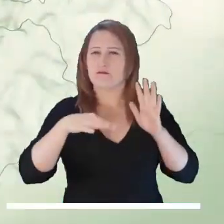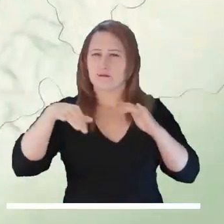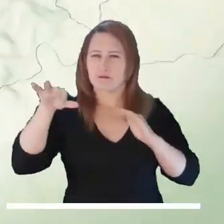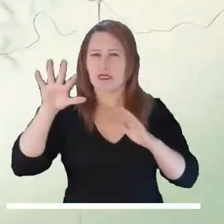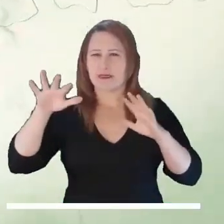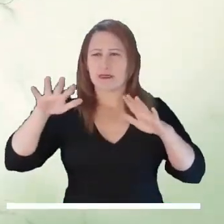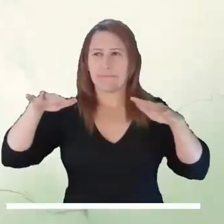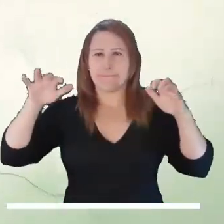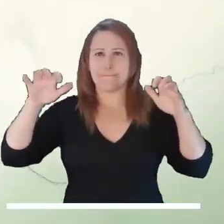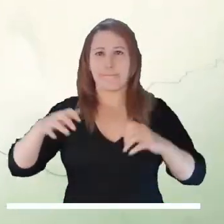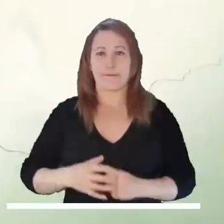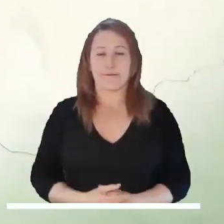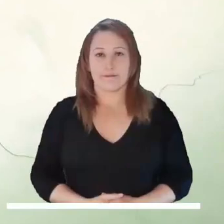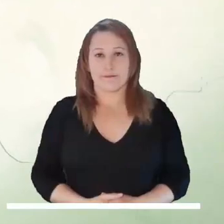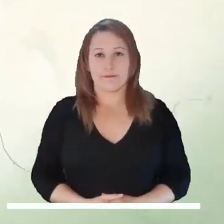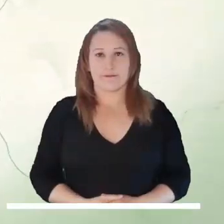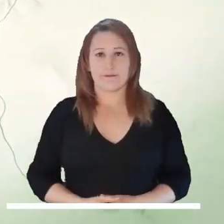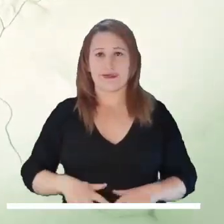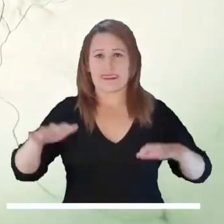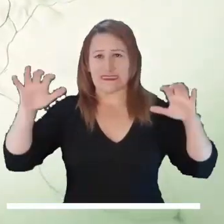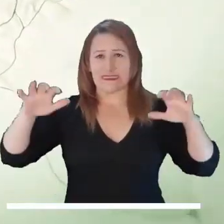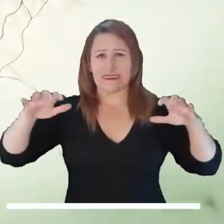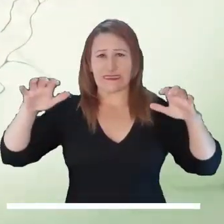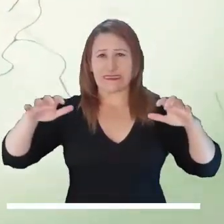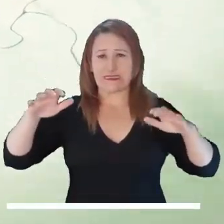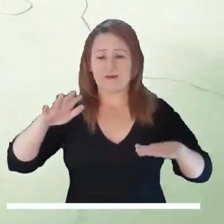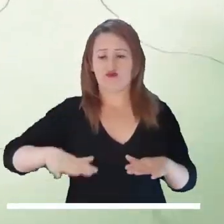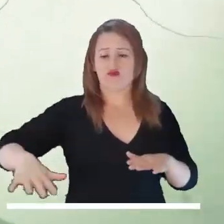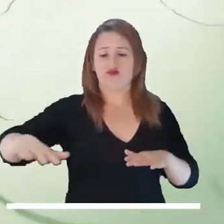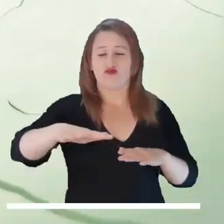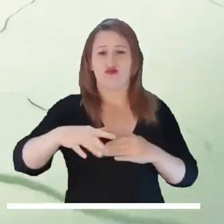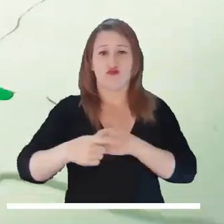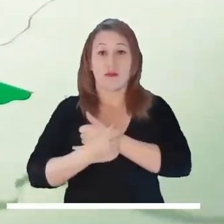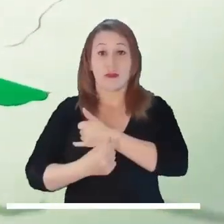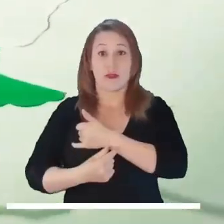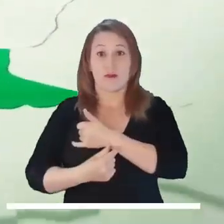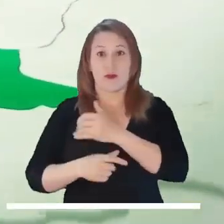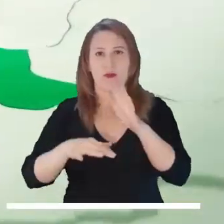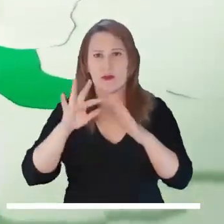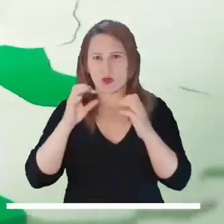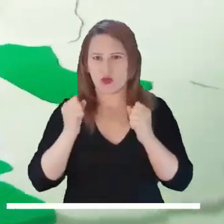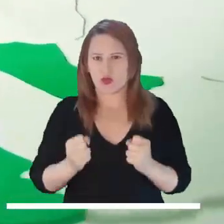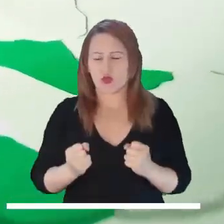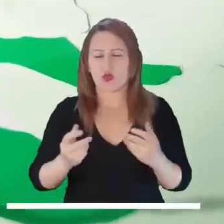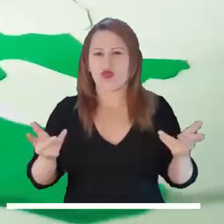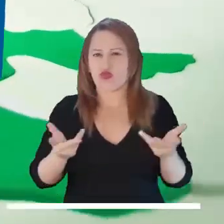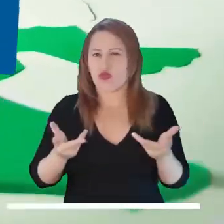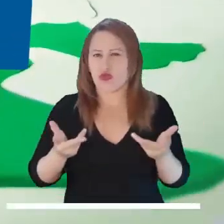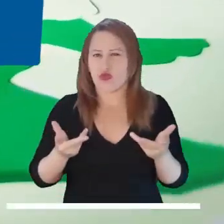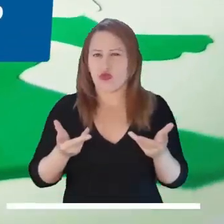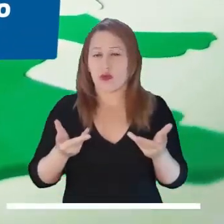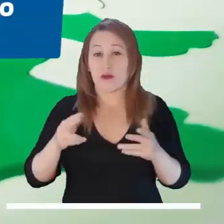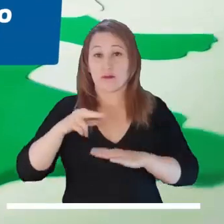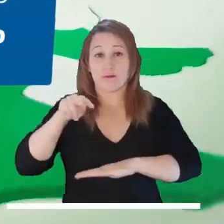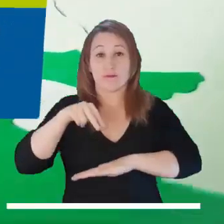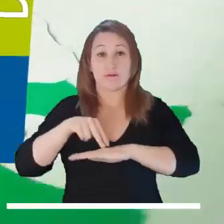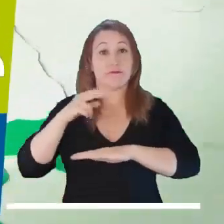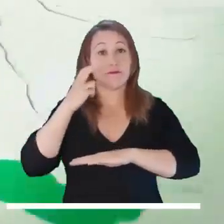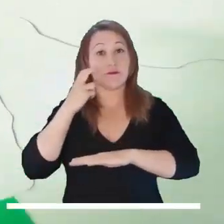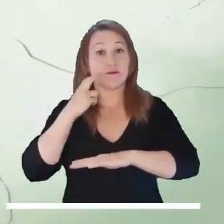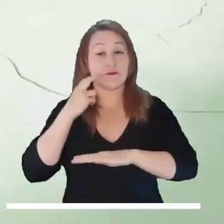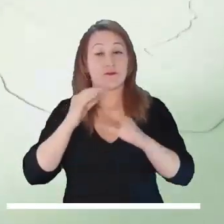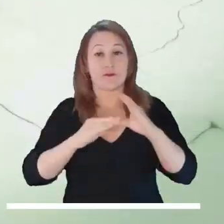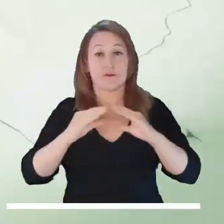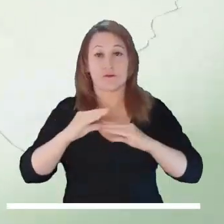además espera tiempo mayormente seco. Las lluvias se extenderán sobre todo el Pacífico. Las más intensas se podrían registrar